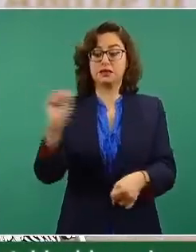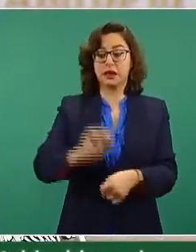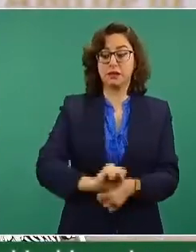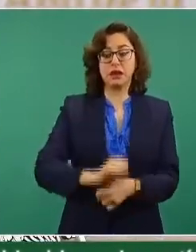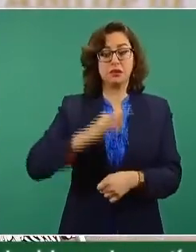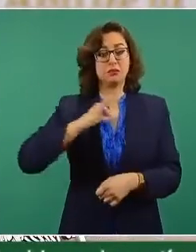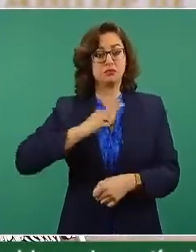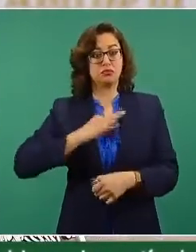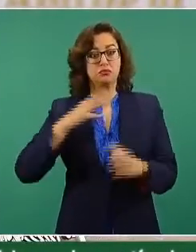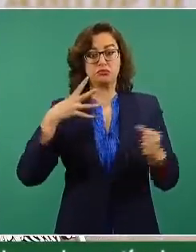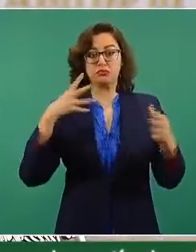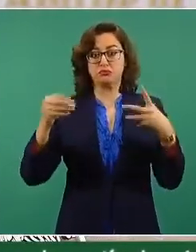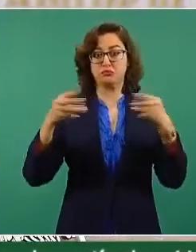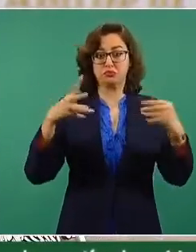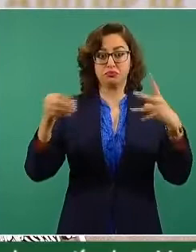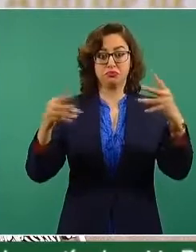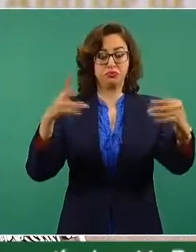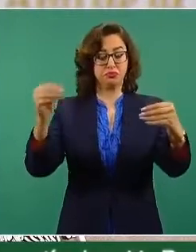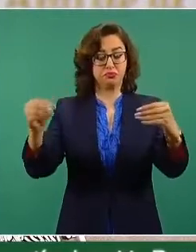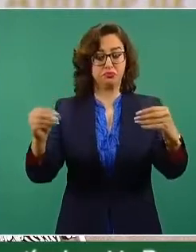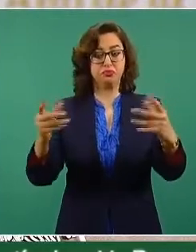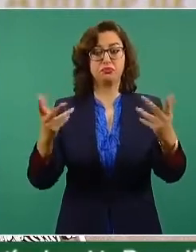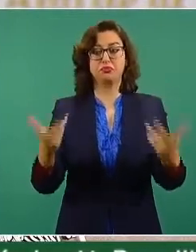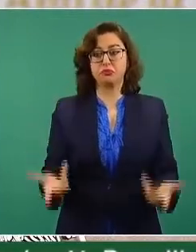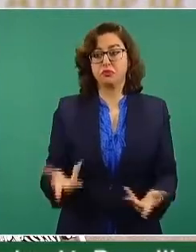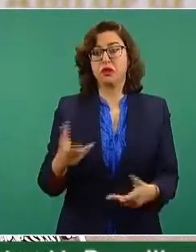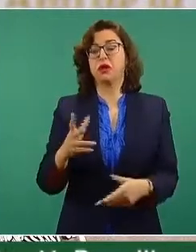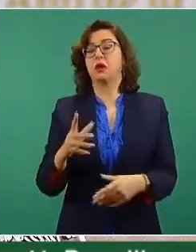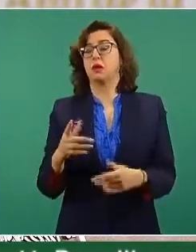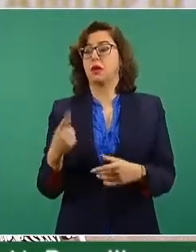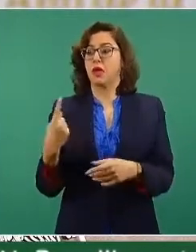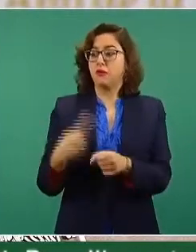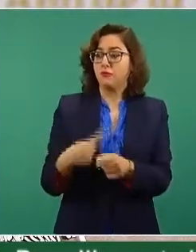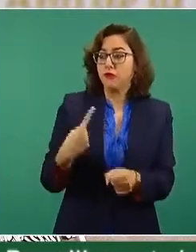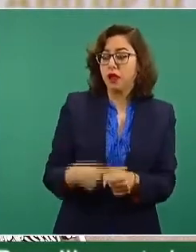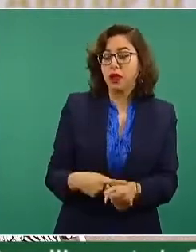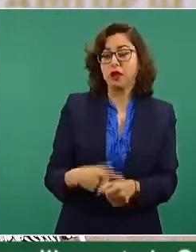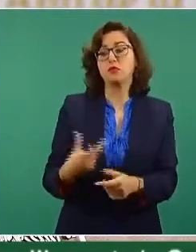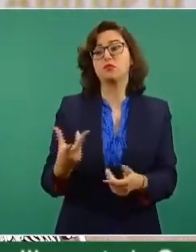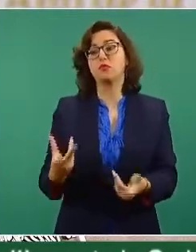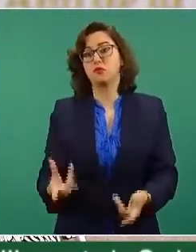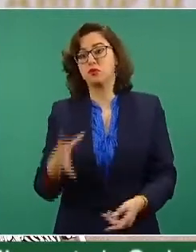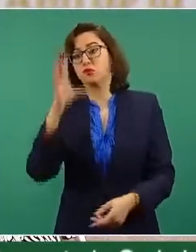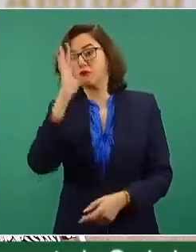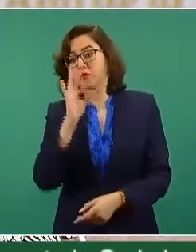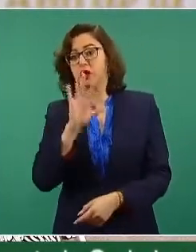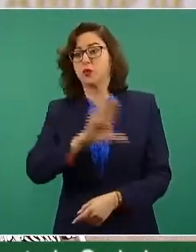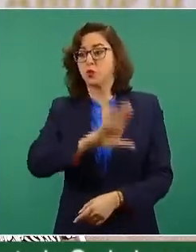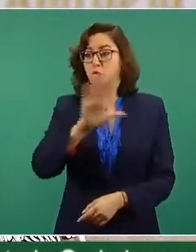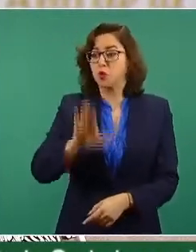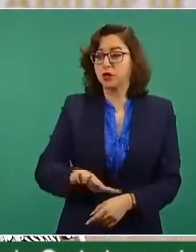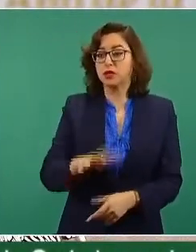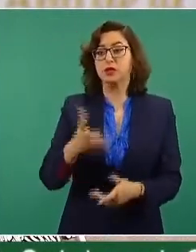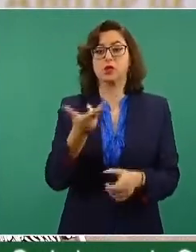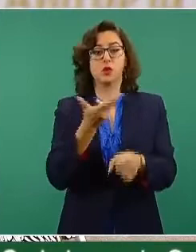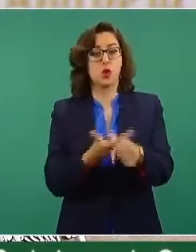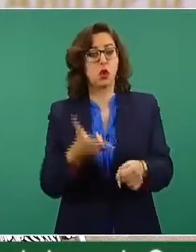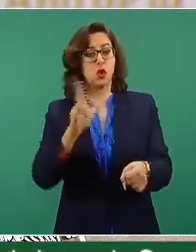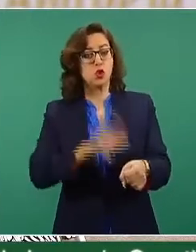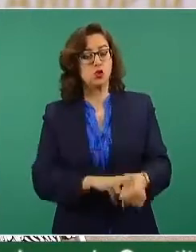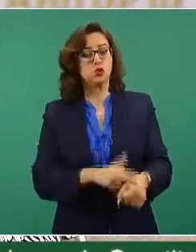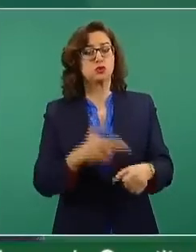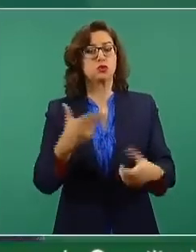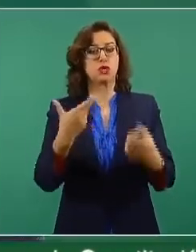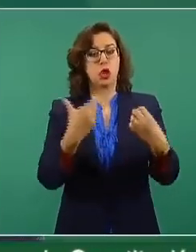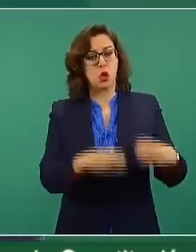el número de casos activos, las desafortunadas defunciones, la ocupación de camas generales